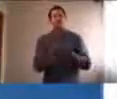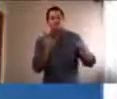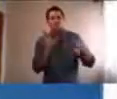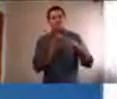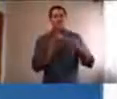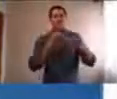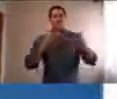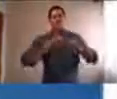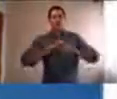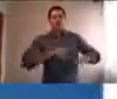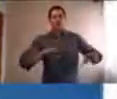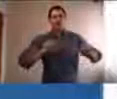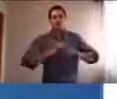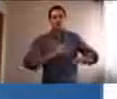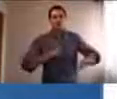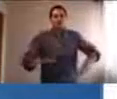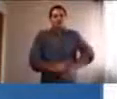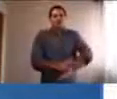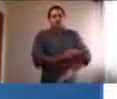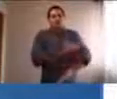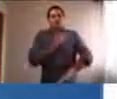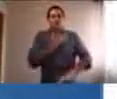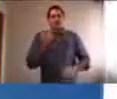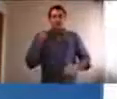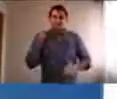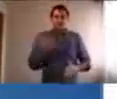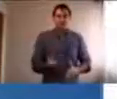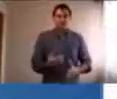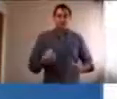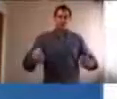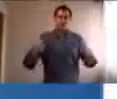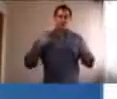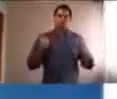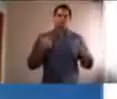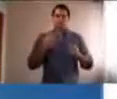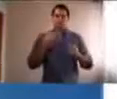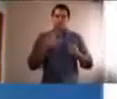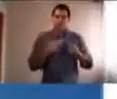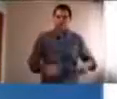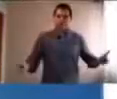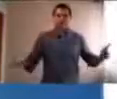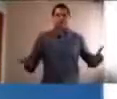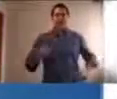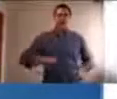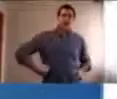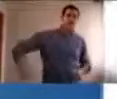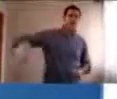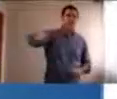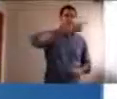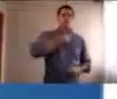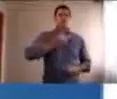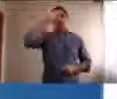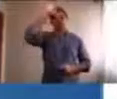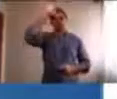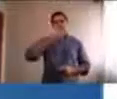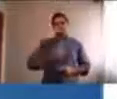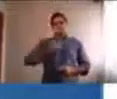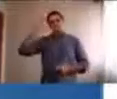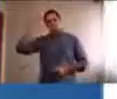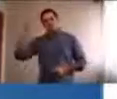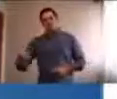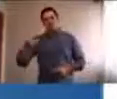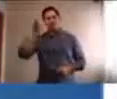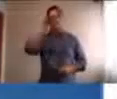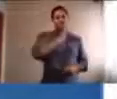Son palabras que nos empoderan y nos diferencian como seres y seres humanos. Y creo que